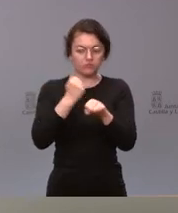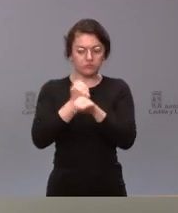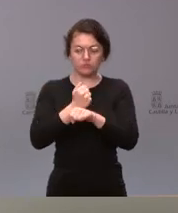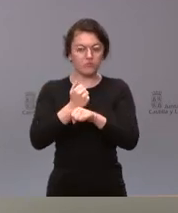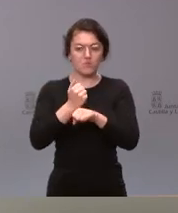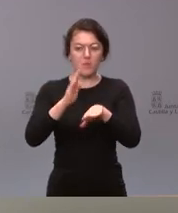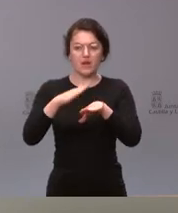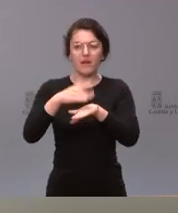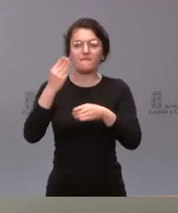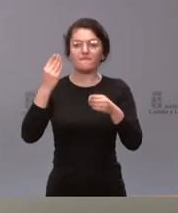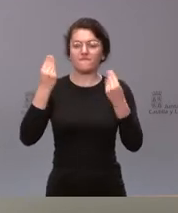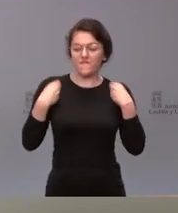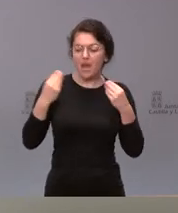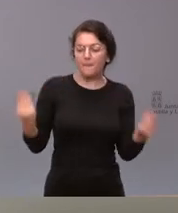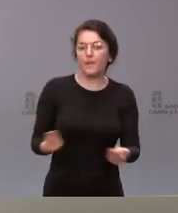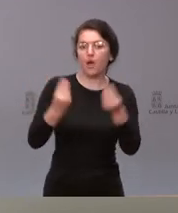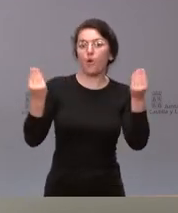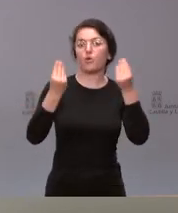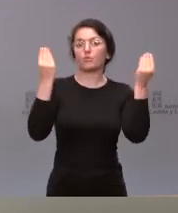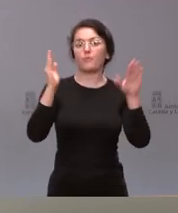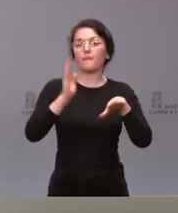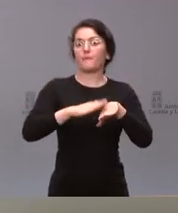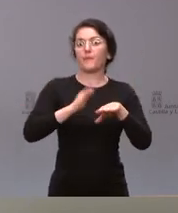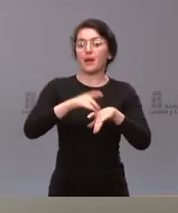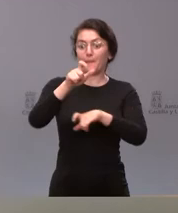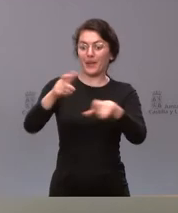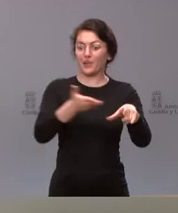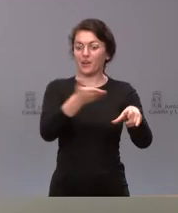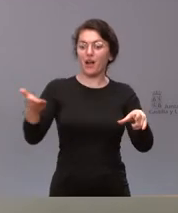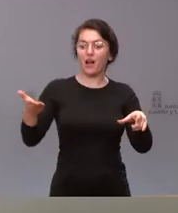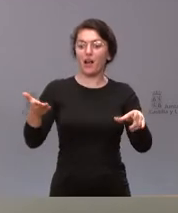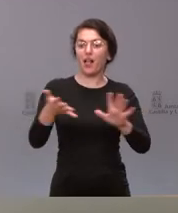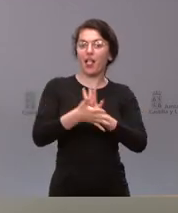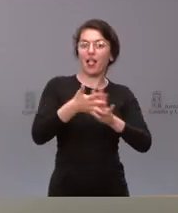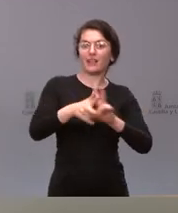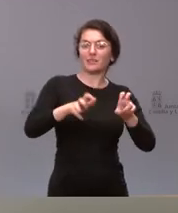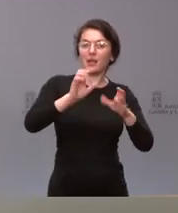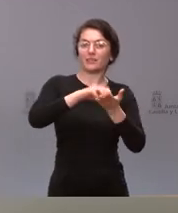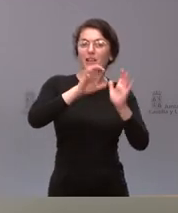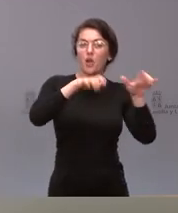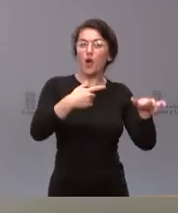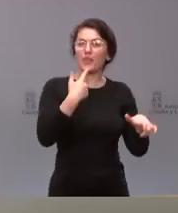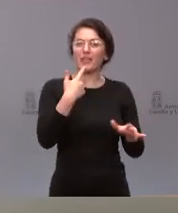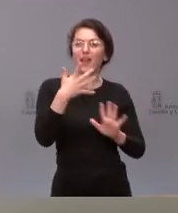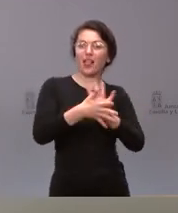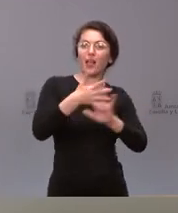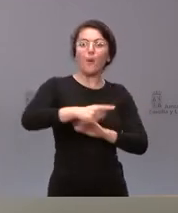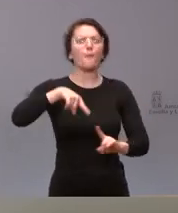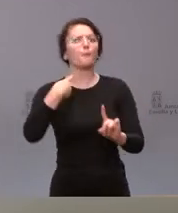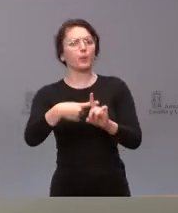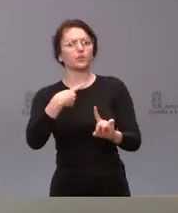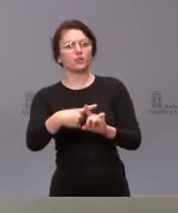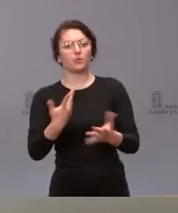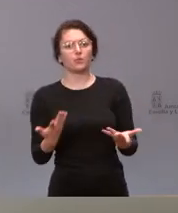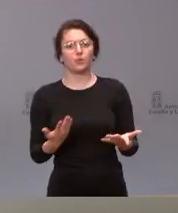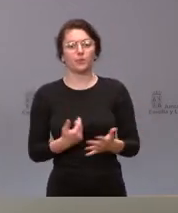cada día más gente cuando hable de Castilla y León podamos conseguir que hable de lo que tenemos de positivo ahí es la tarea que tenemos por delante en donde